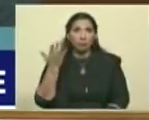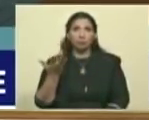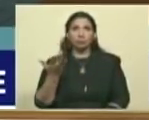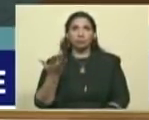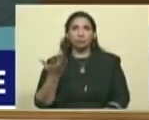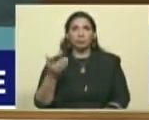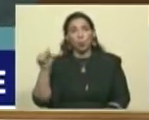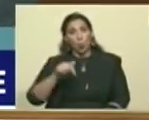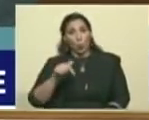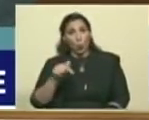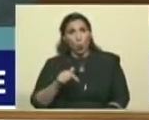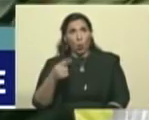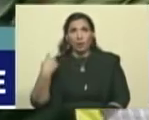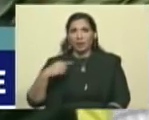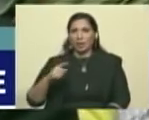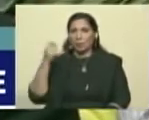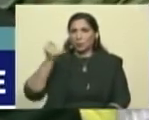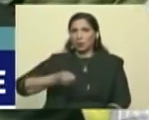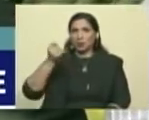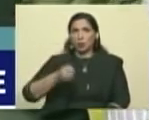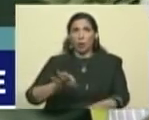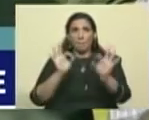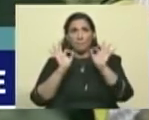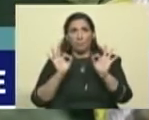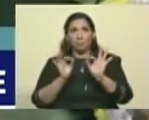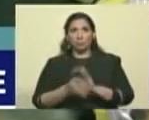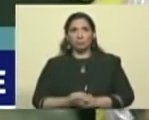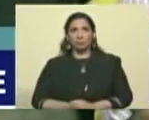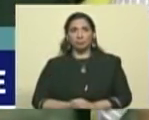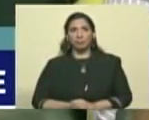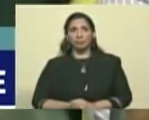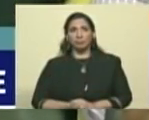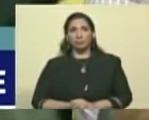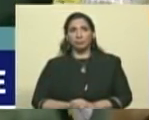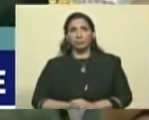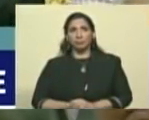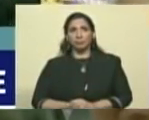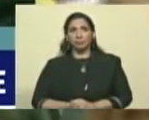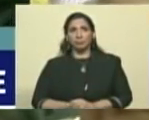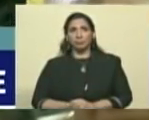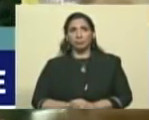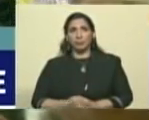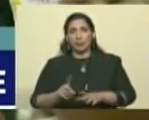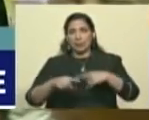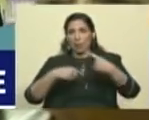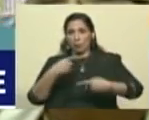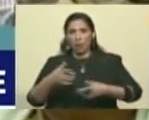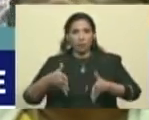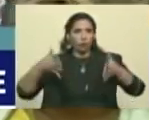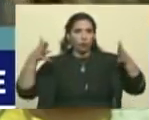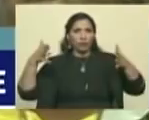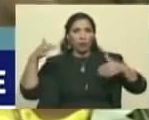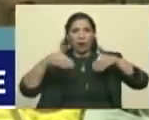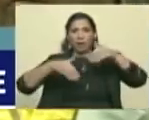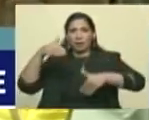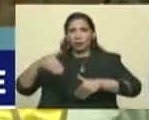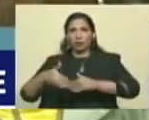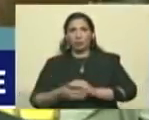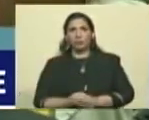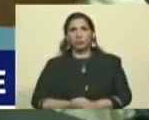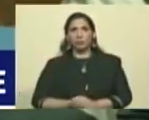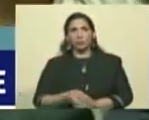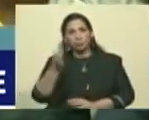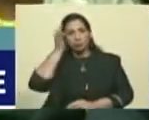Hoy tenemos esta sesión, después del triunfo en las elecciones municipales.